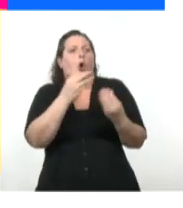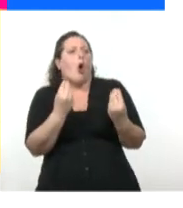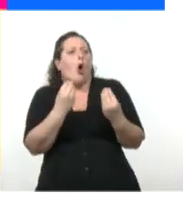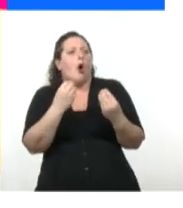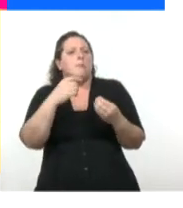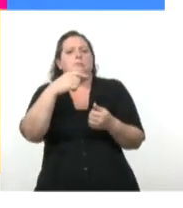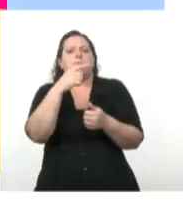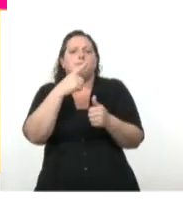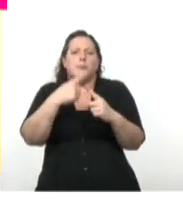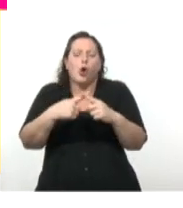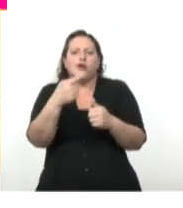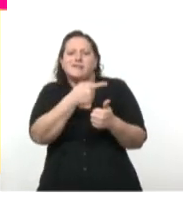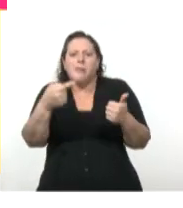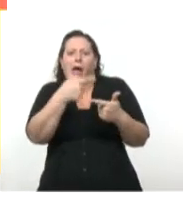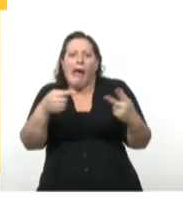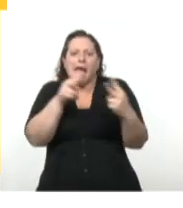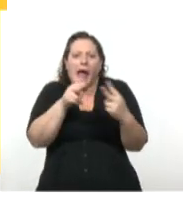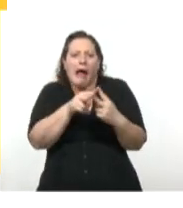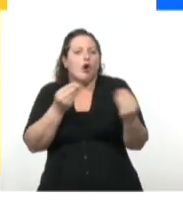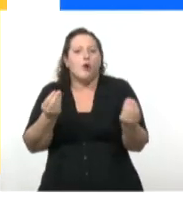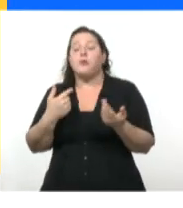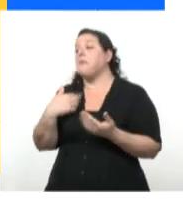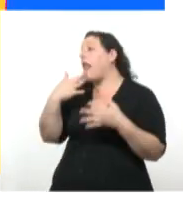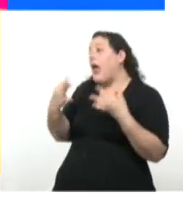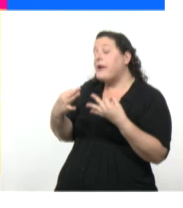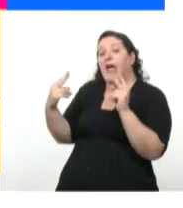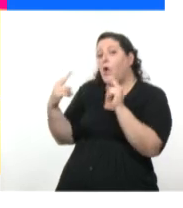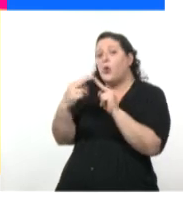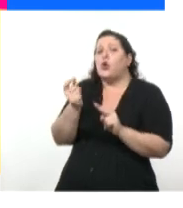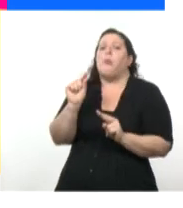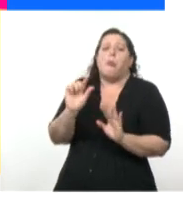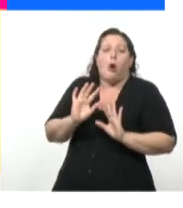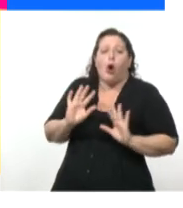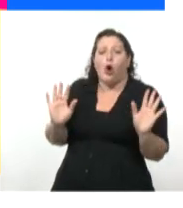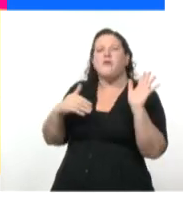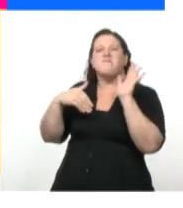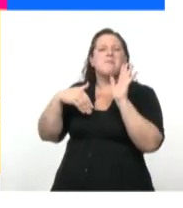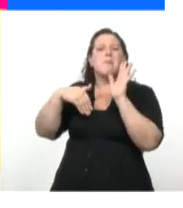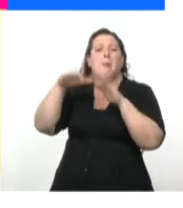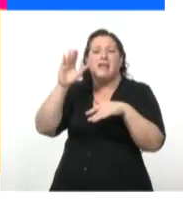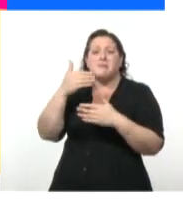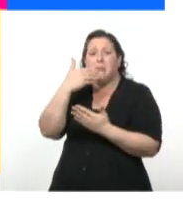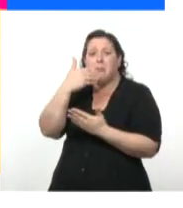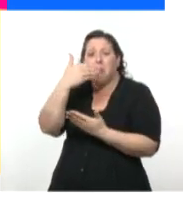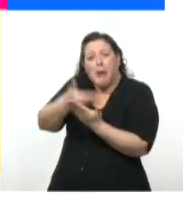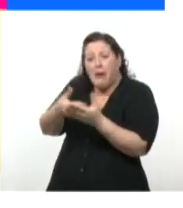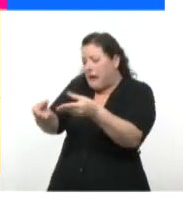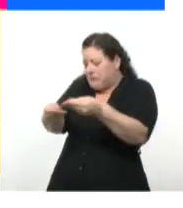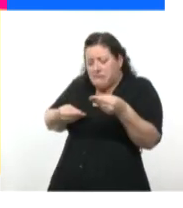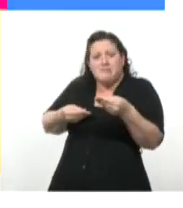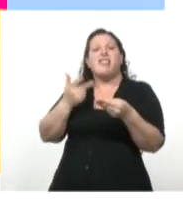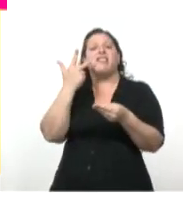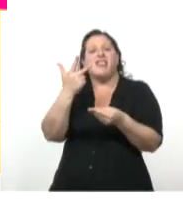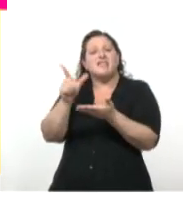¿Cómo te llegaban las cosas? Nos veíamos poco. El contacto era a través de los guiones. Me venían tres